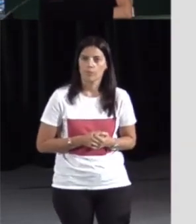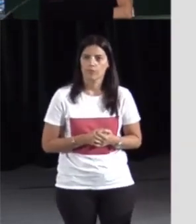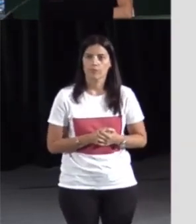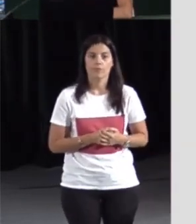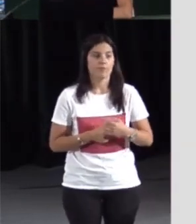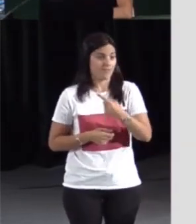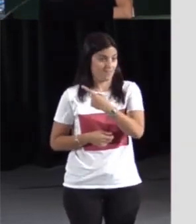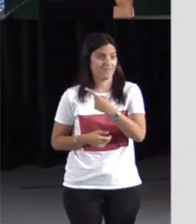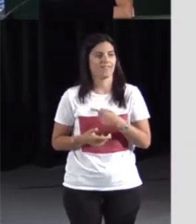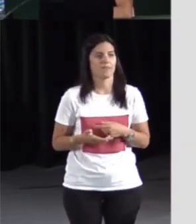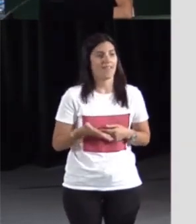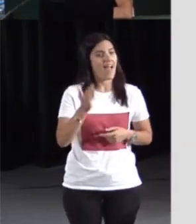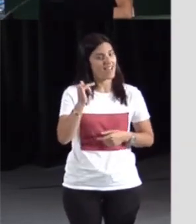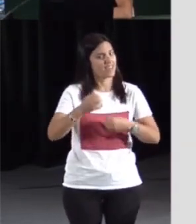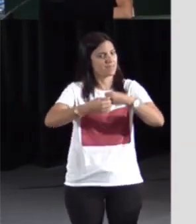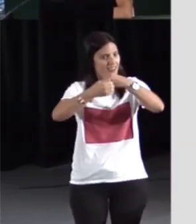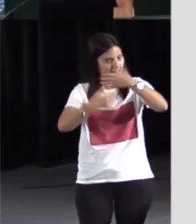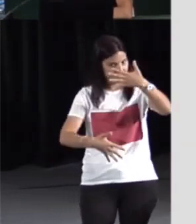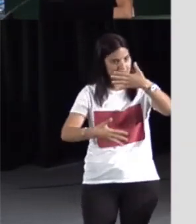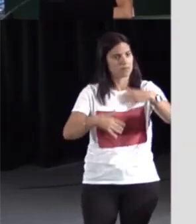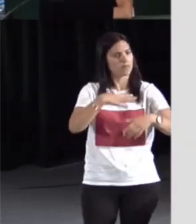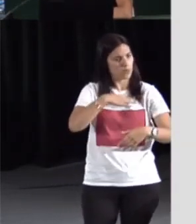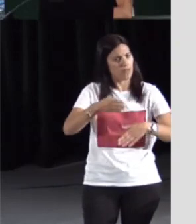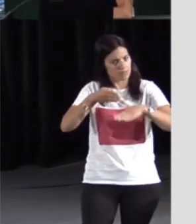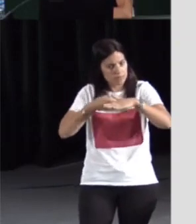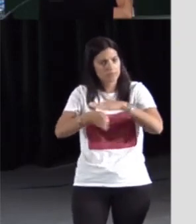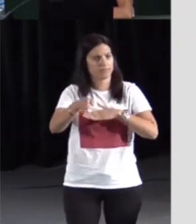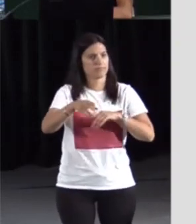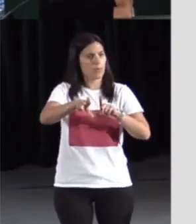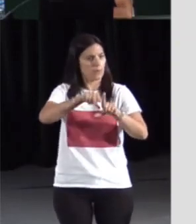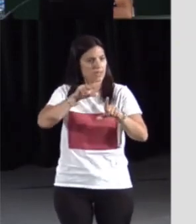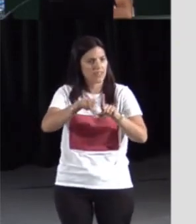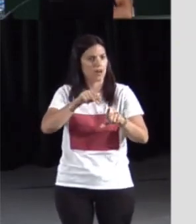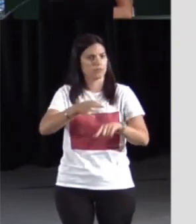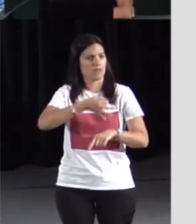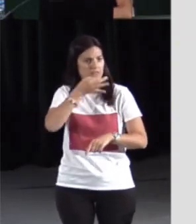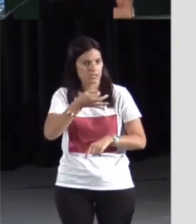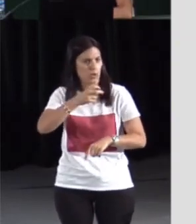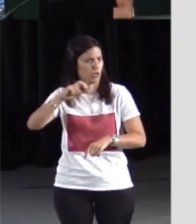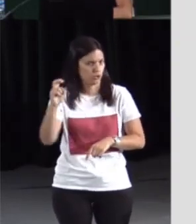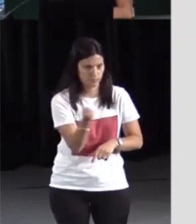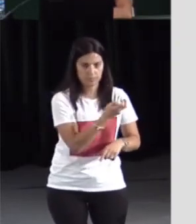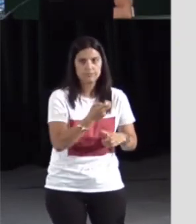Este es el aspecto que tiene la página de la lista de grabaciones. Vemos que hay una lista con diferentes ítems.